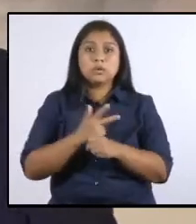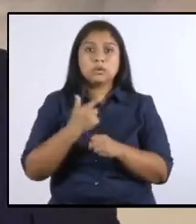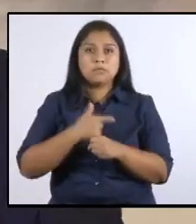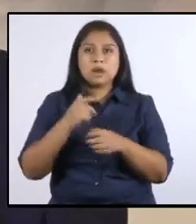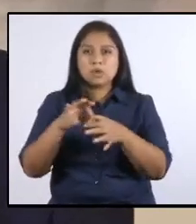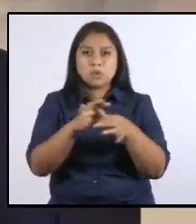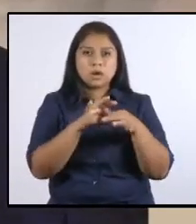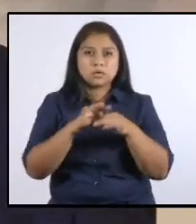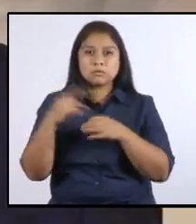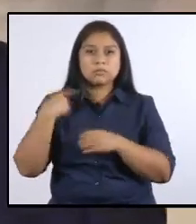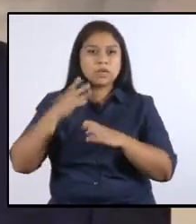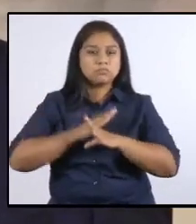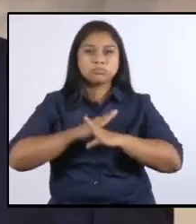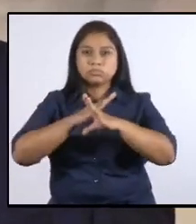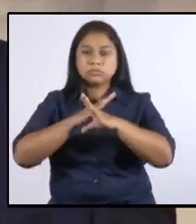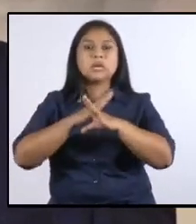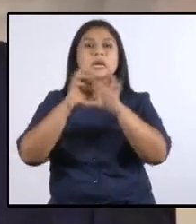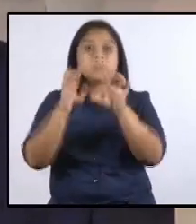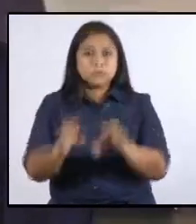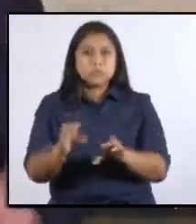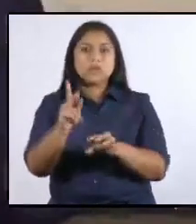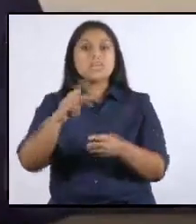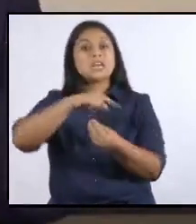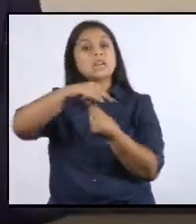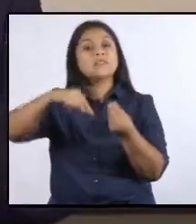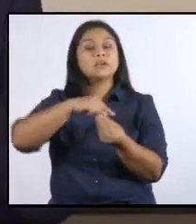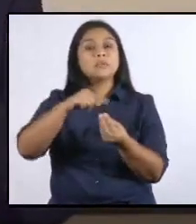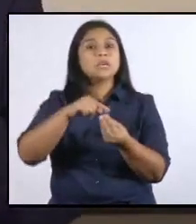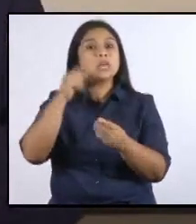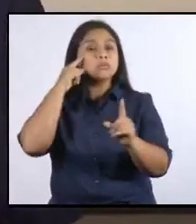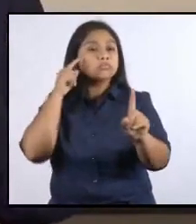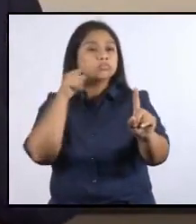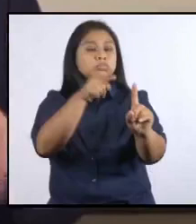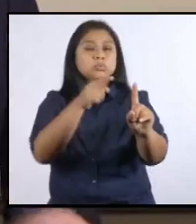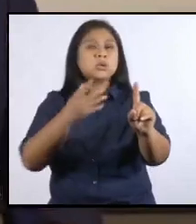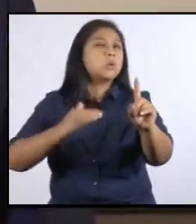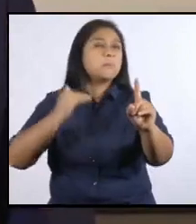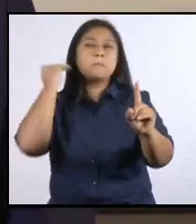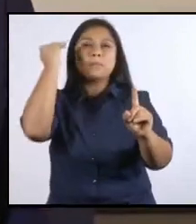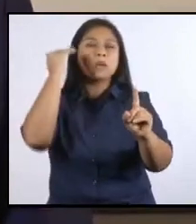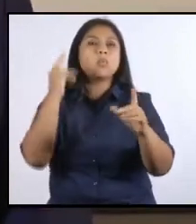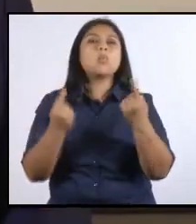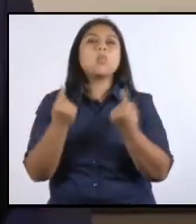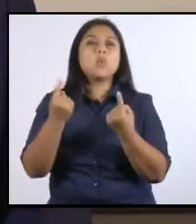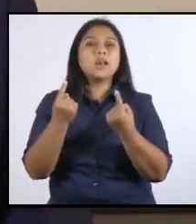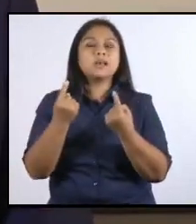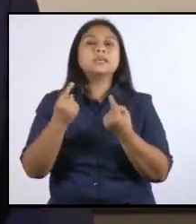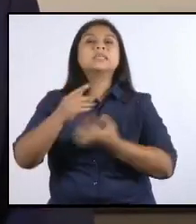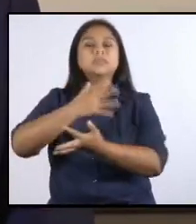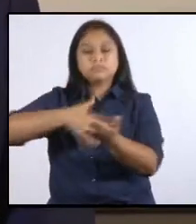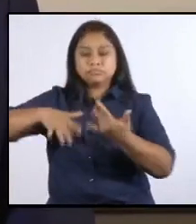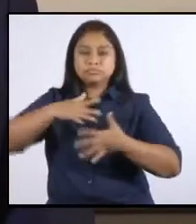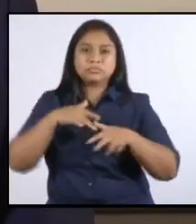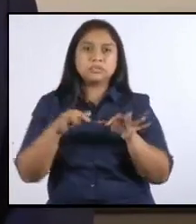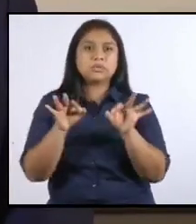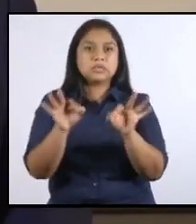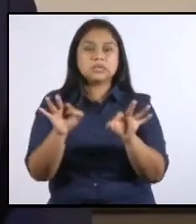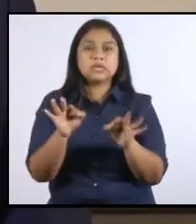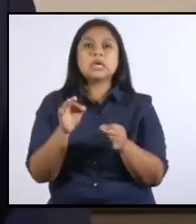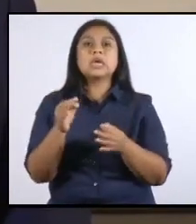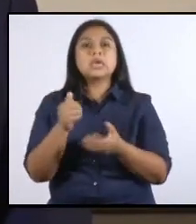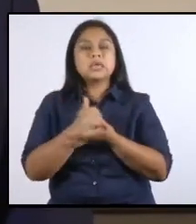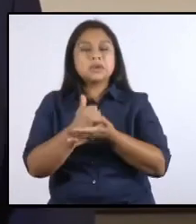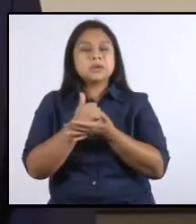para proteger a la persona y a la familia y su fin supremo es la realización del bien común. En el artículo